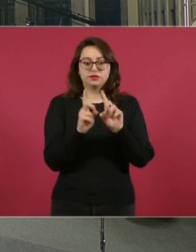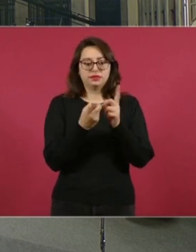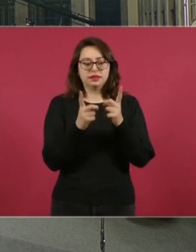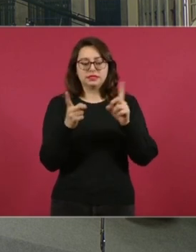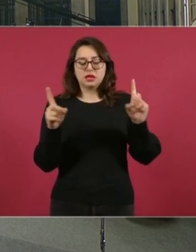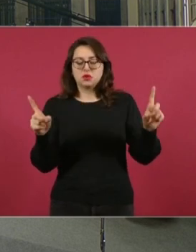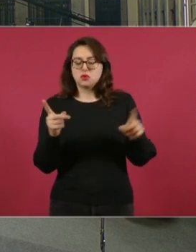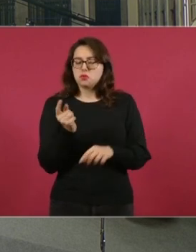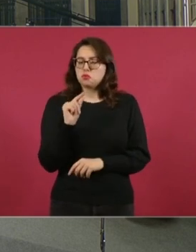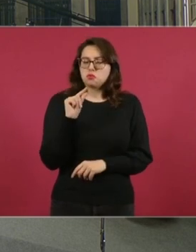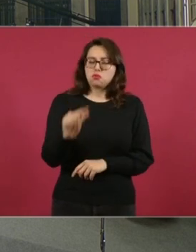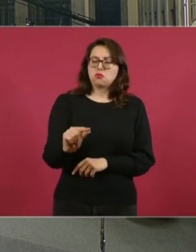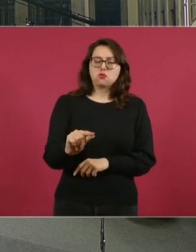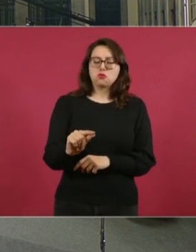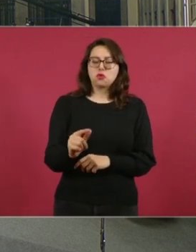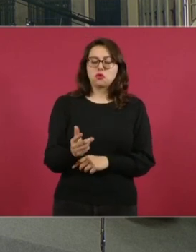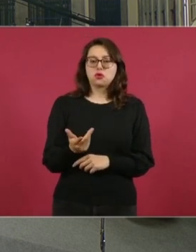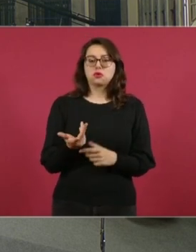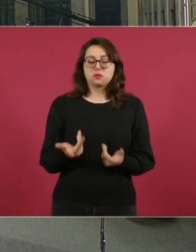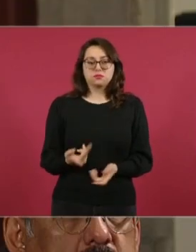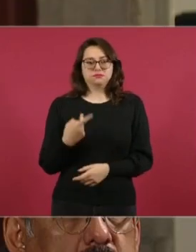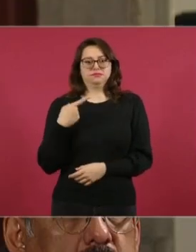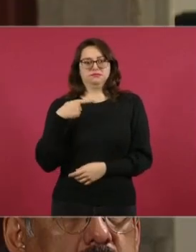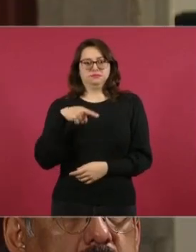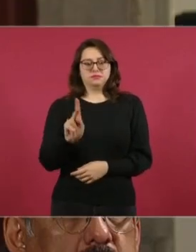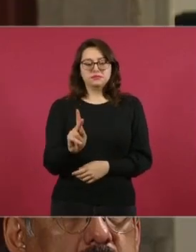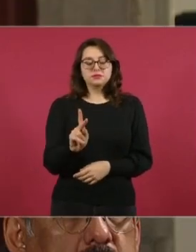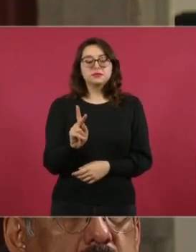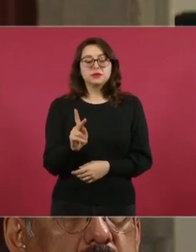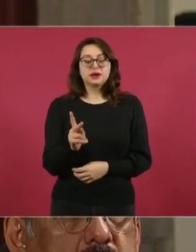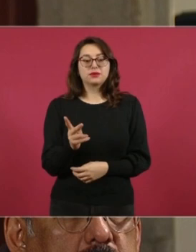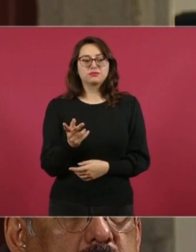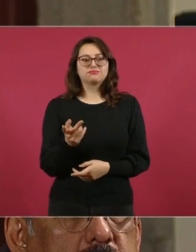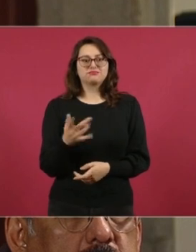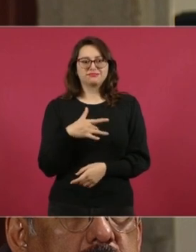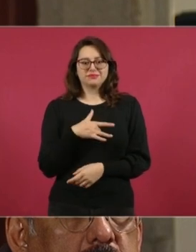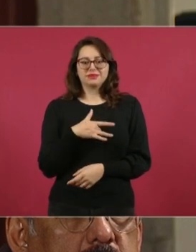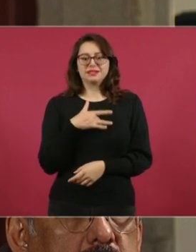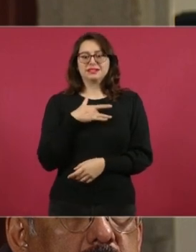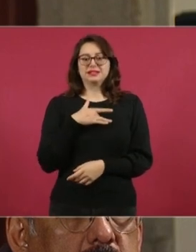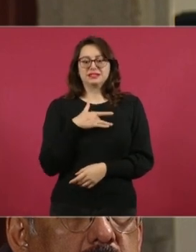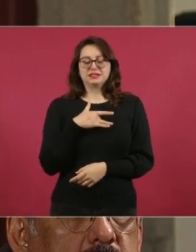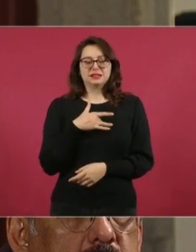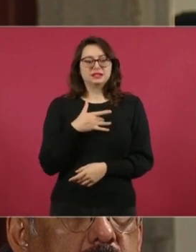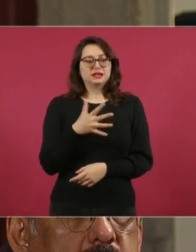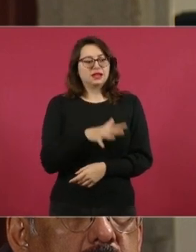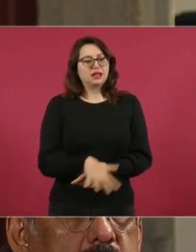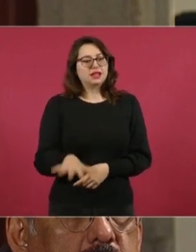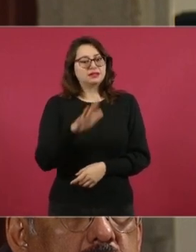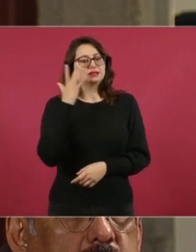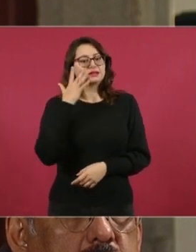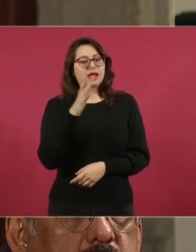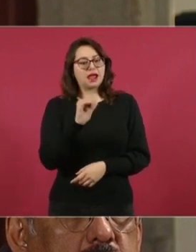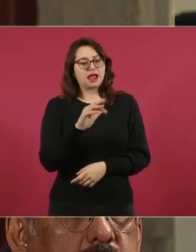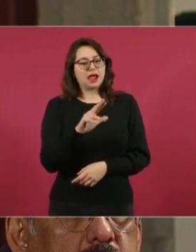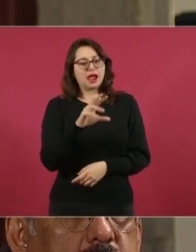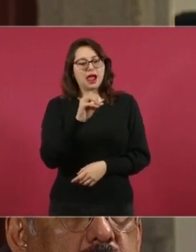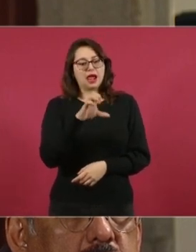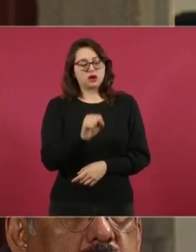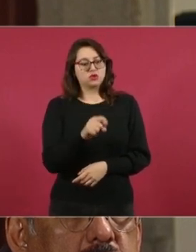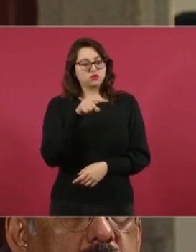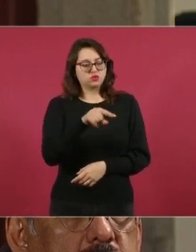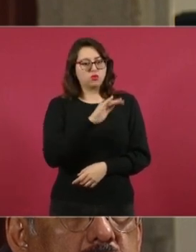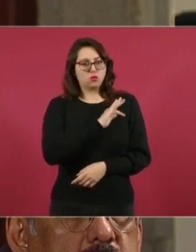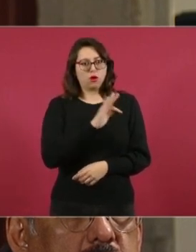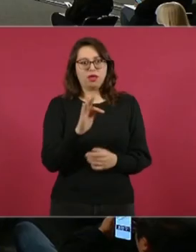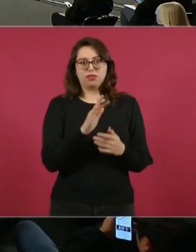desarrollo de infraestructura y todo lo que tiene que ver con nuestro Estado plantea la perspectiva de que San Carlos se convierta en uno de los nuevos polos de desarrollo